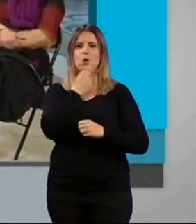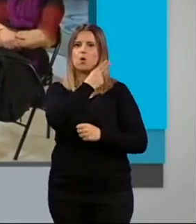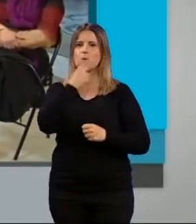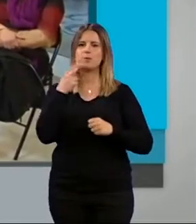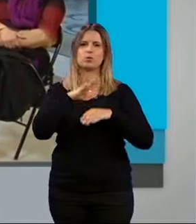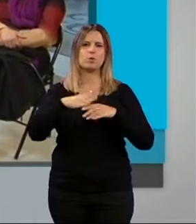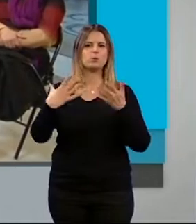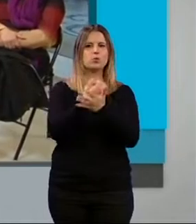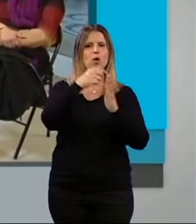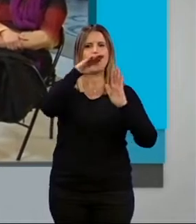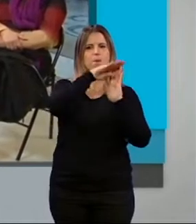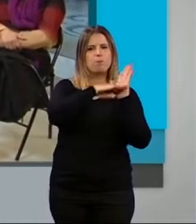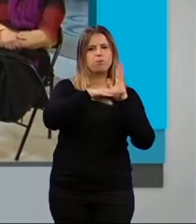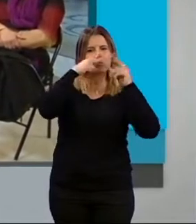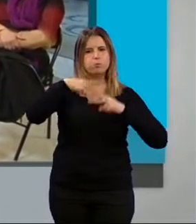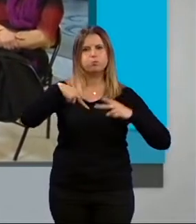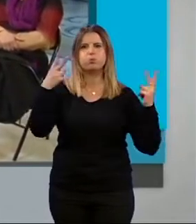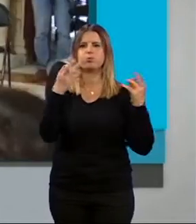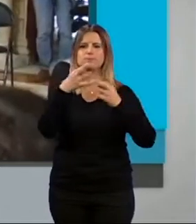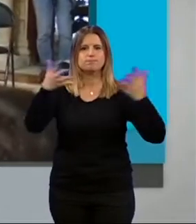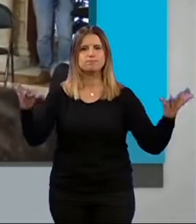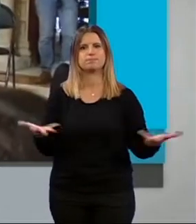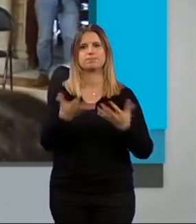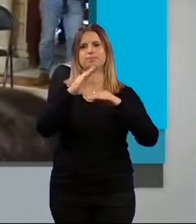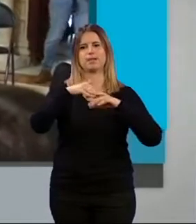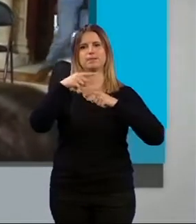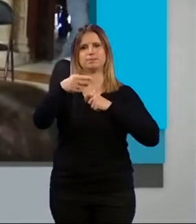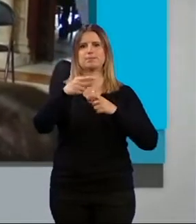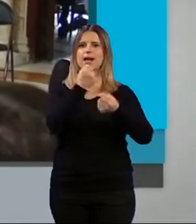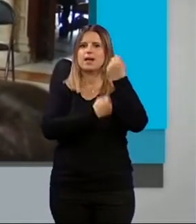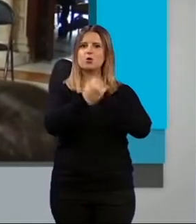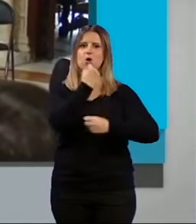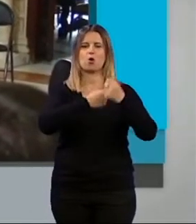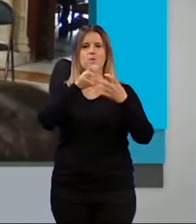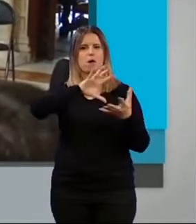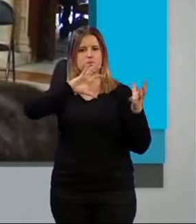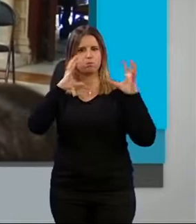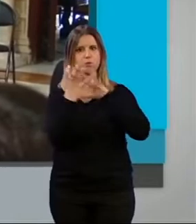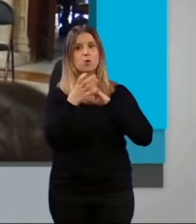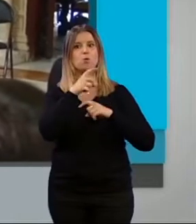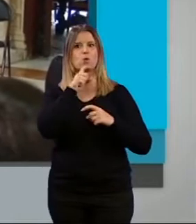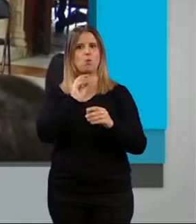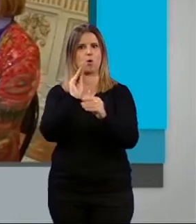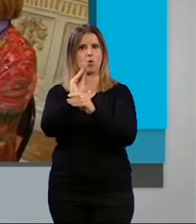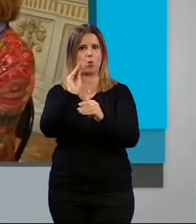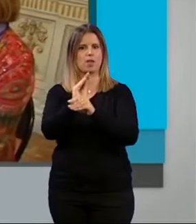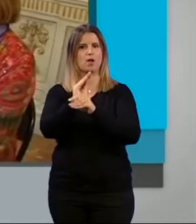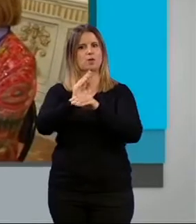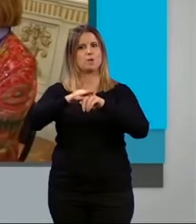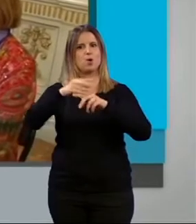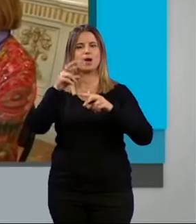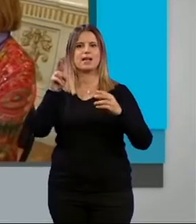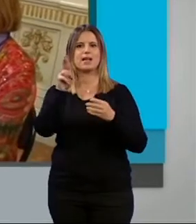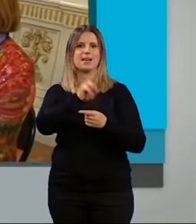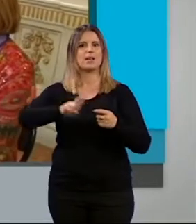desplegar un paquete de medidas públicas que avancen hacia una transición económica basada en el cuidado y la reparación social